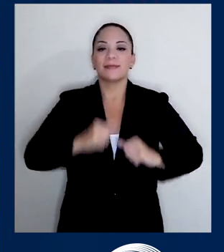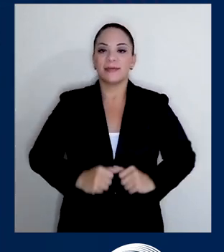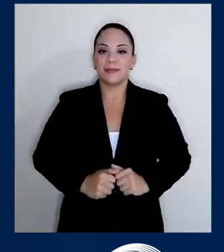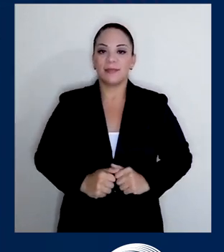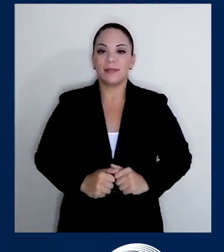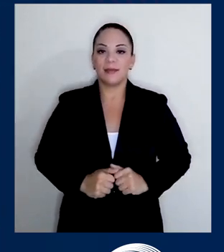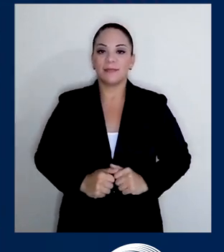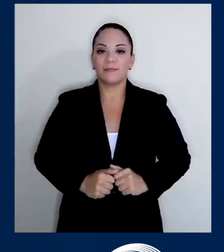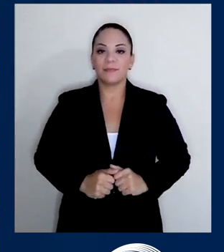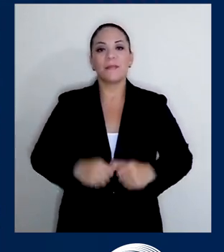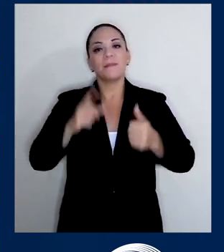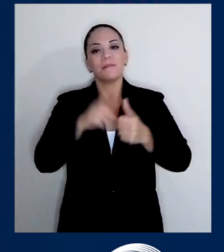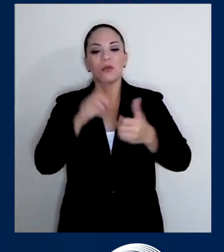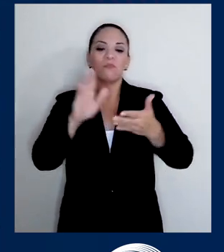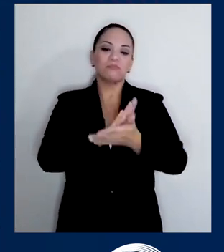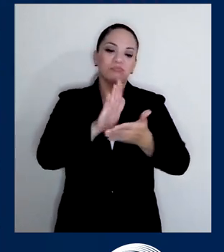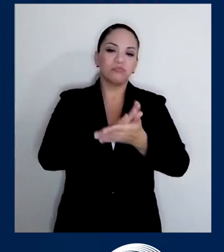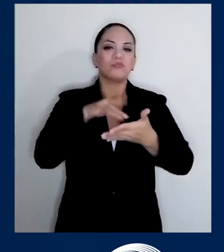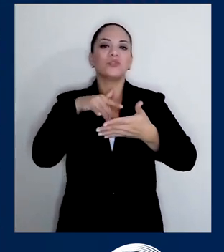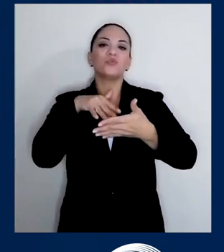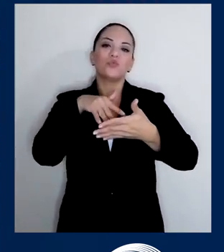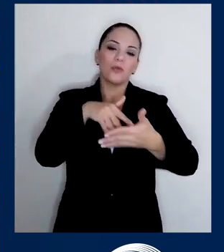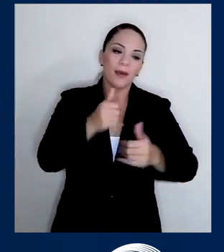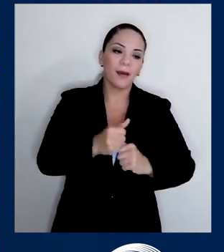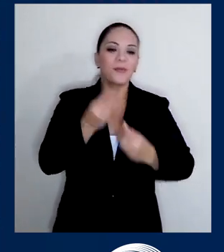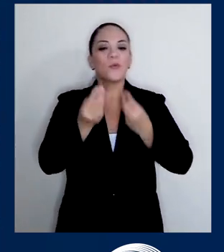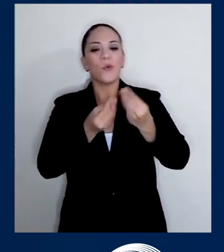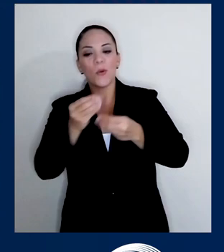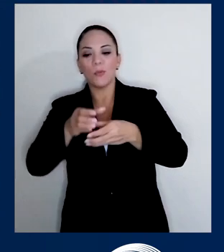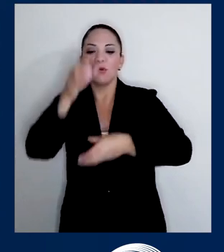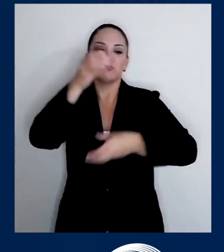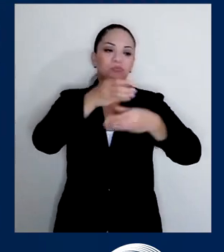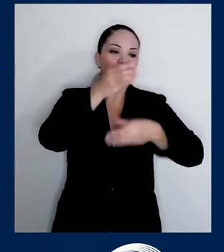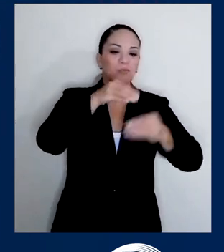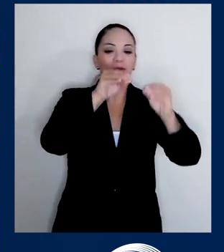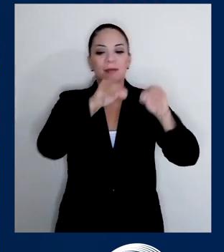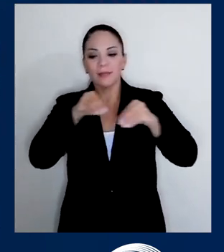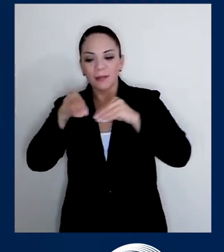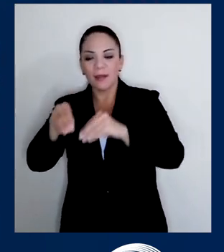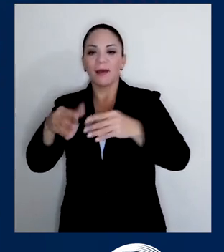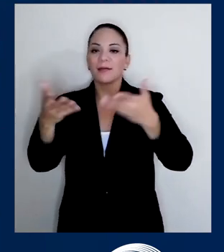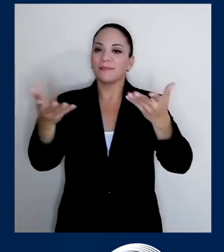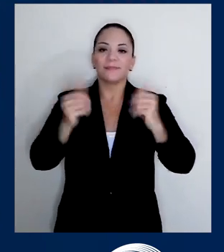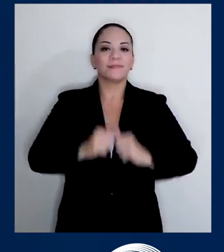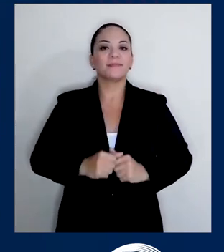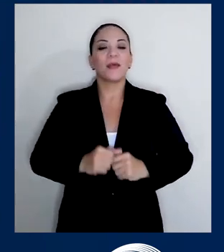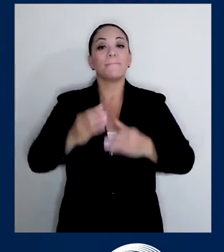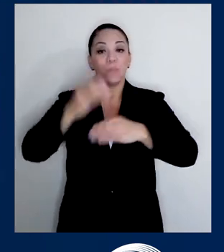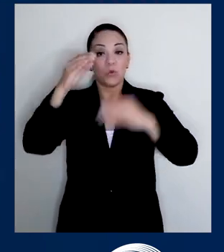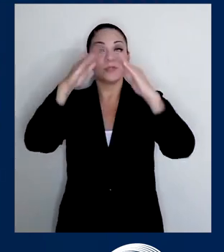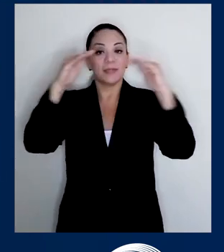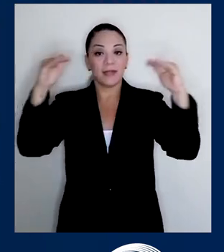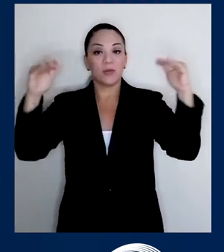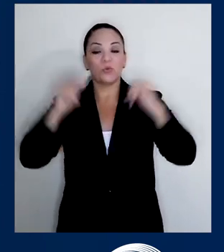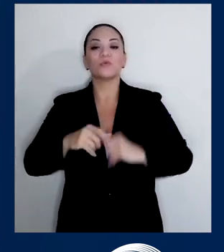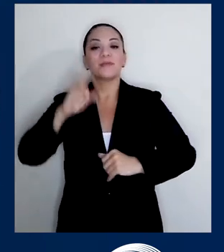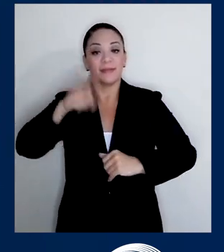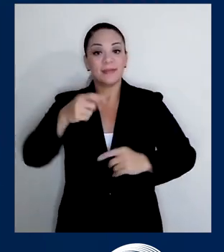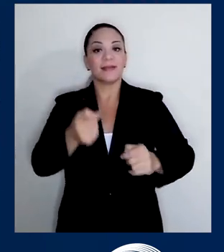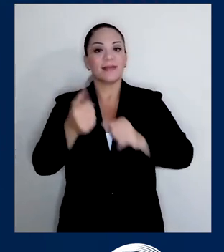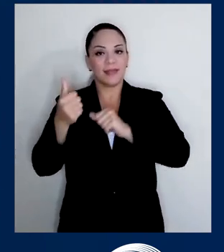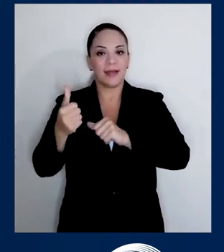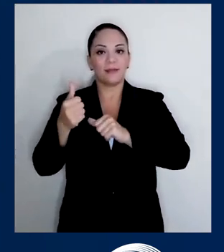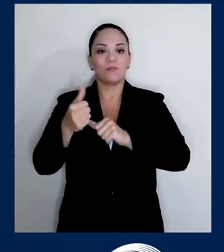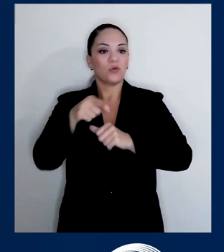hacer unos estudios y después ver, para mover unos postes que están